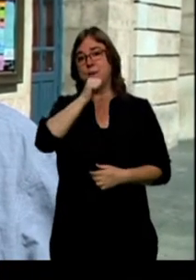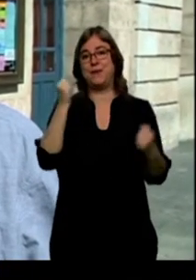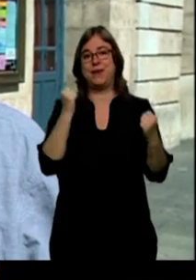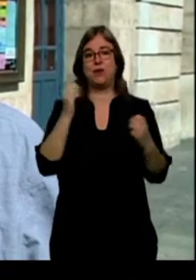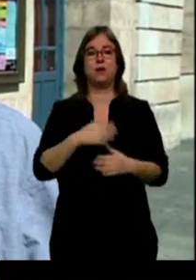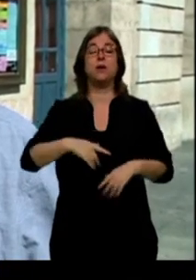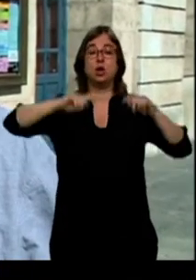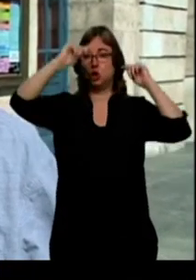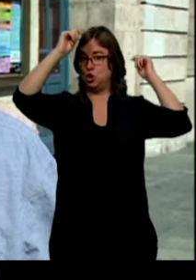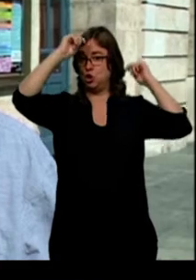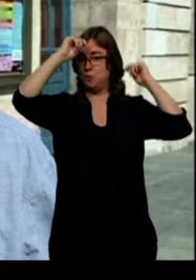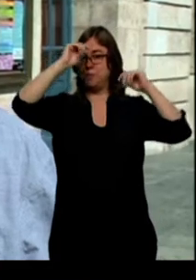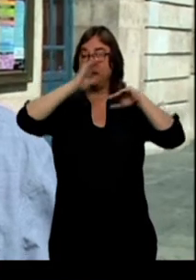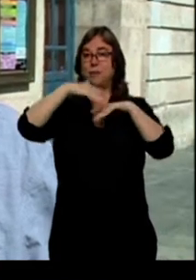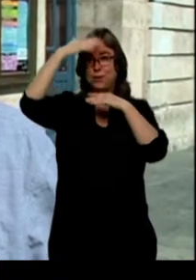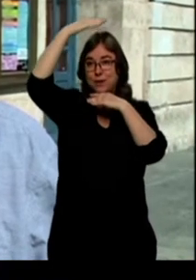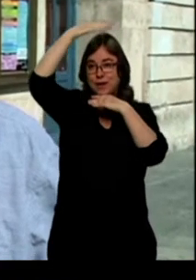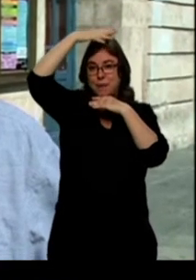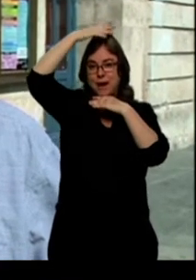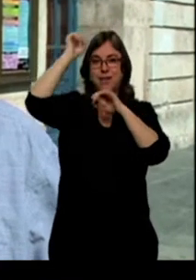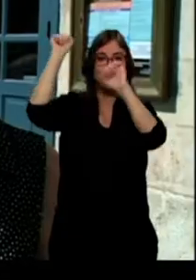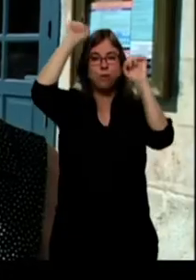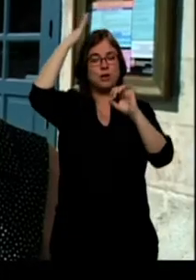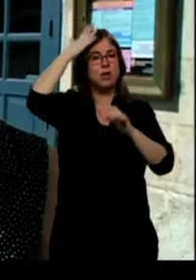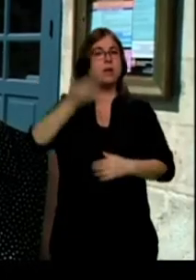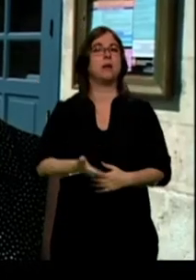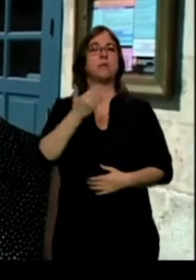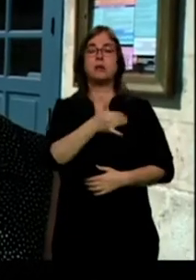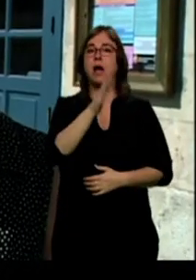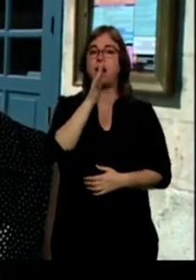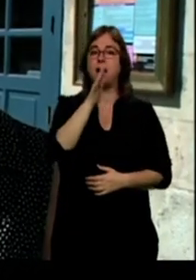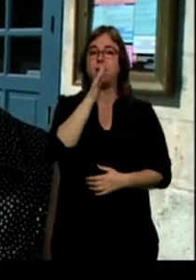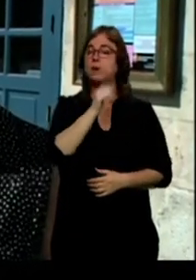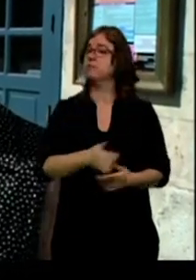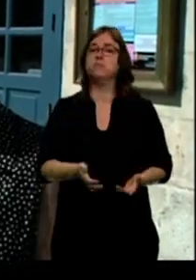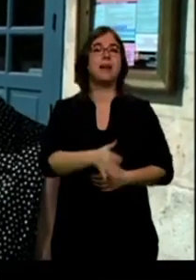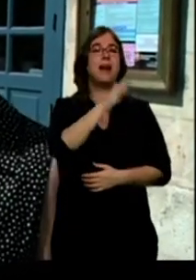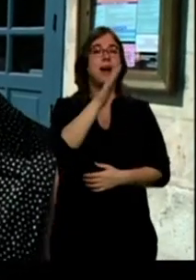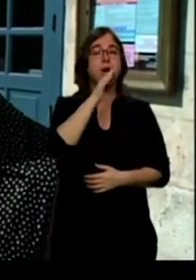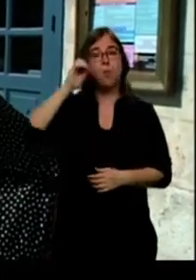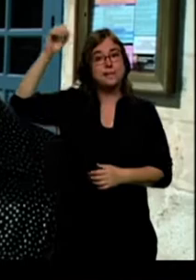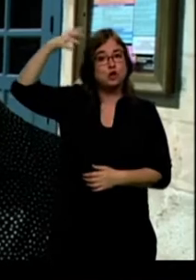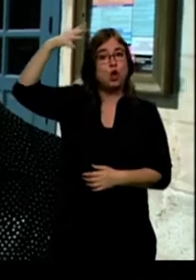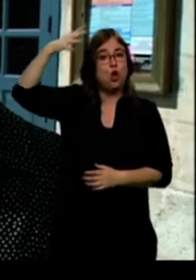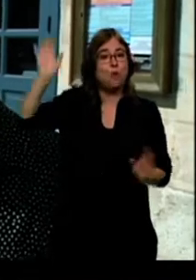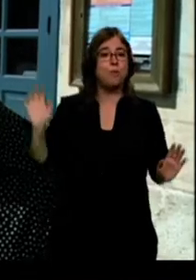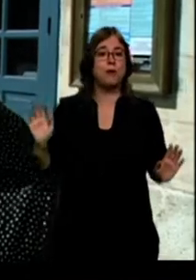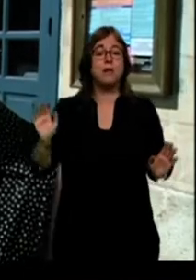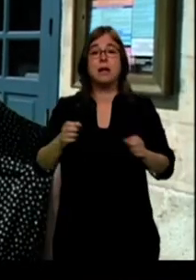de taparse la cabeza, que es fundamental, bebiendo agua. Hidratarse, estar a la sombra, una buena piscina,